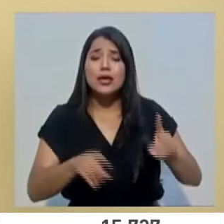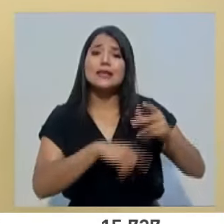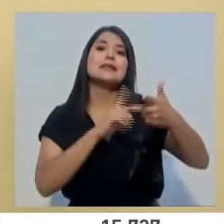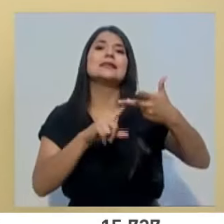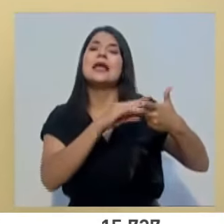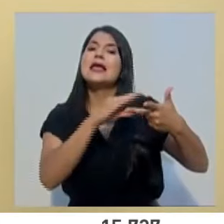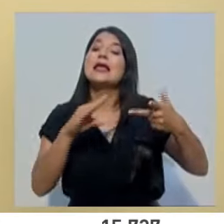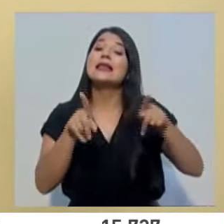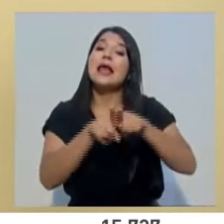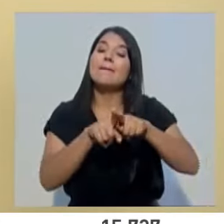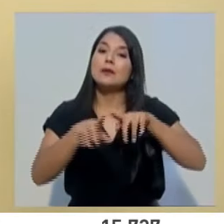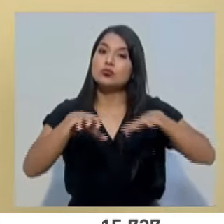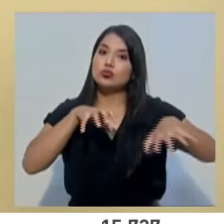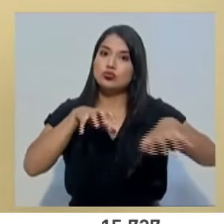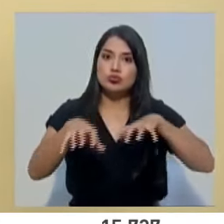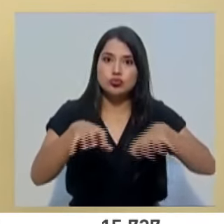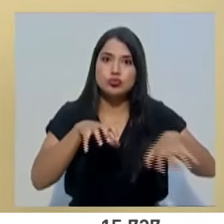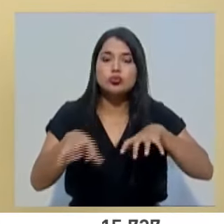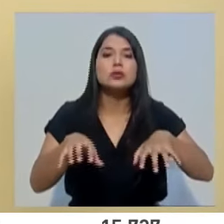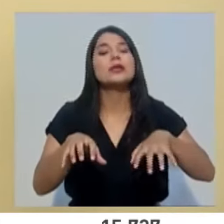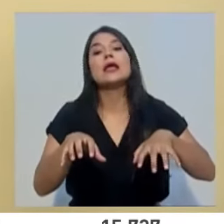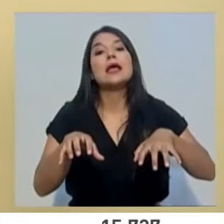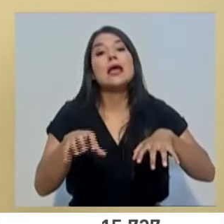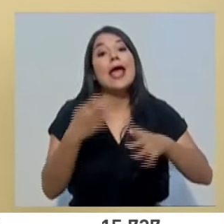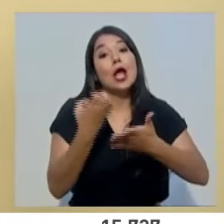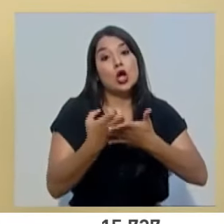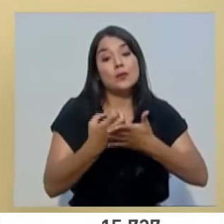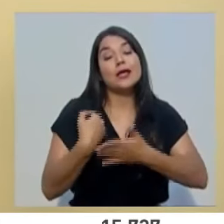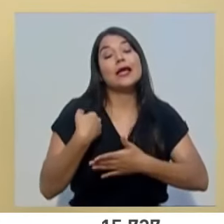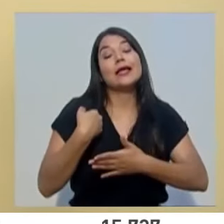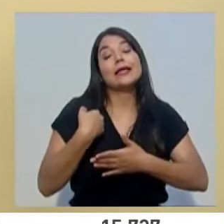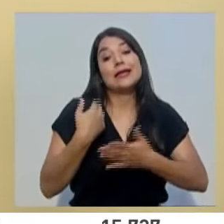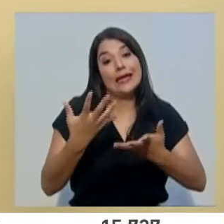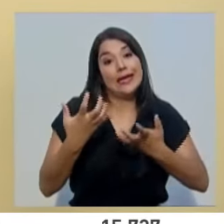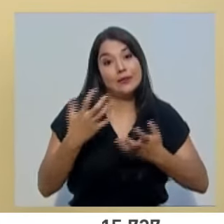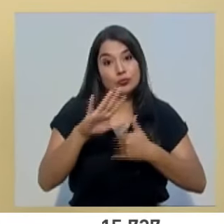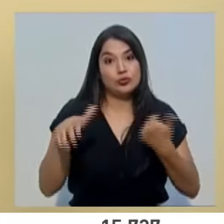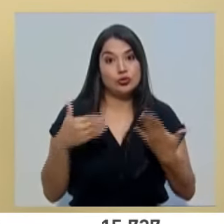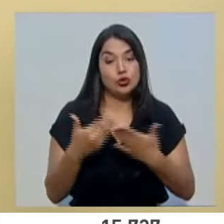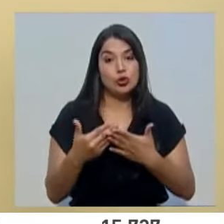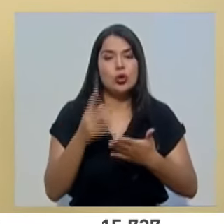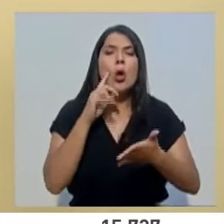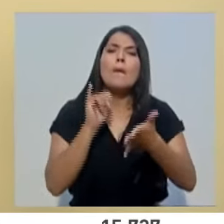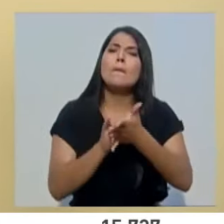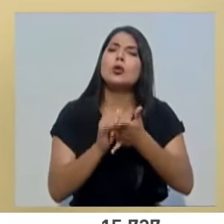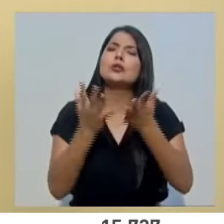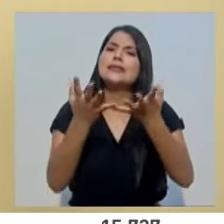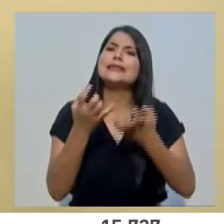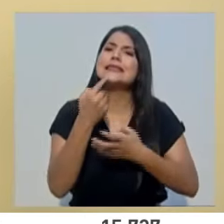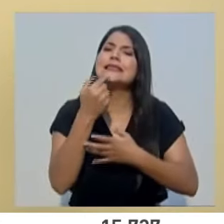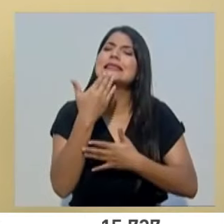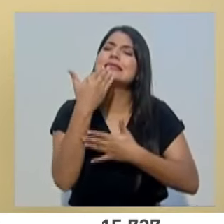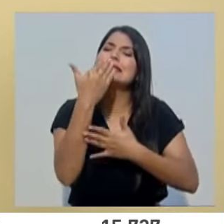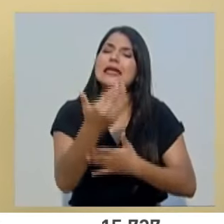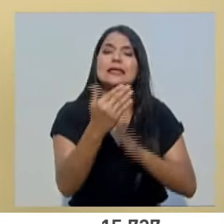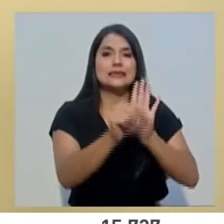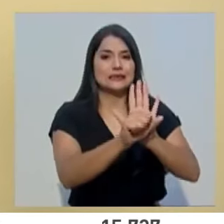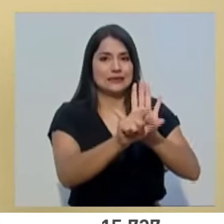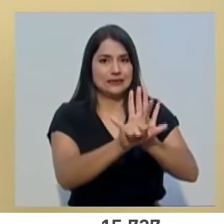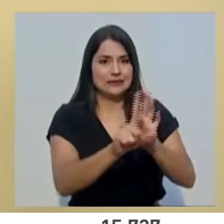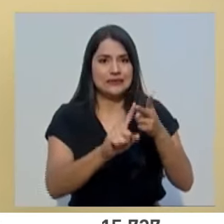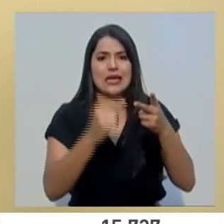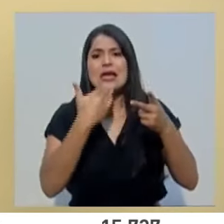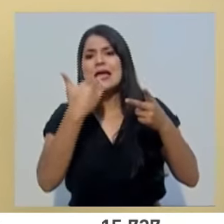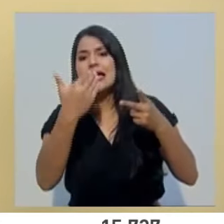también de la reactivación que estamos buscando todas y todos. Por ello queremos agradecer a la Asamblea Legislativa,